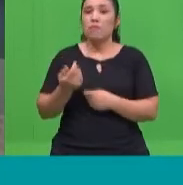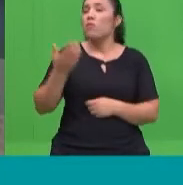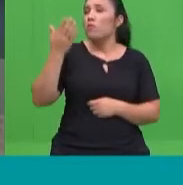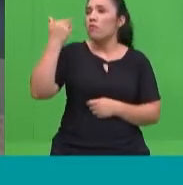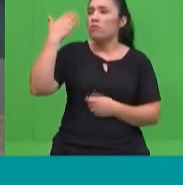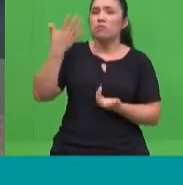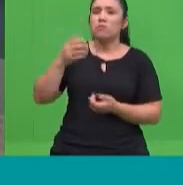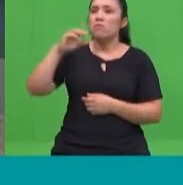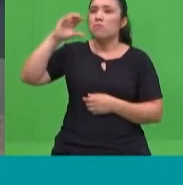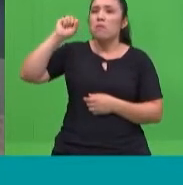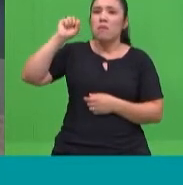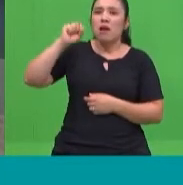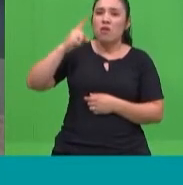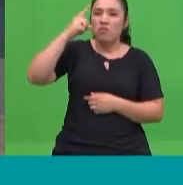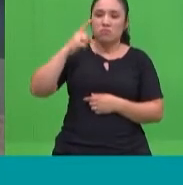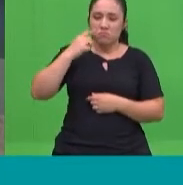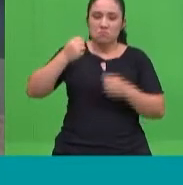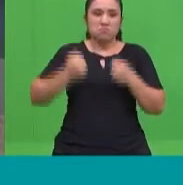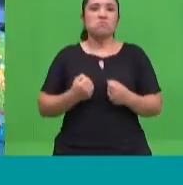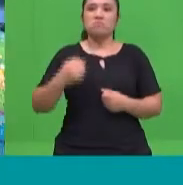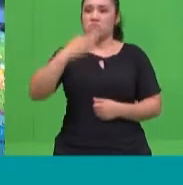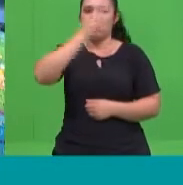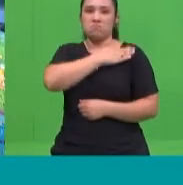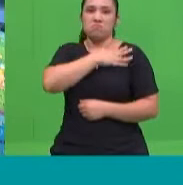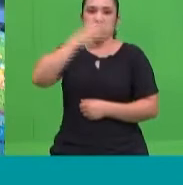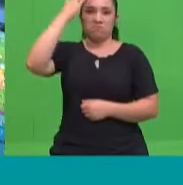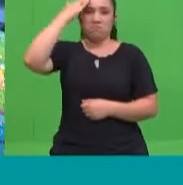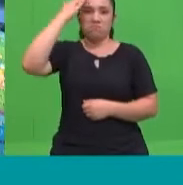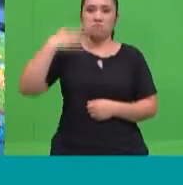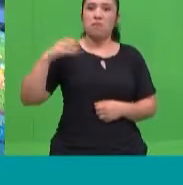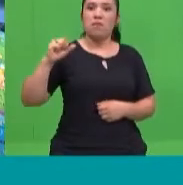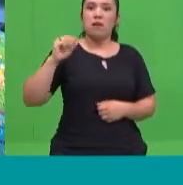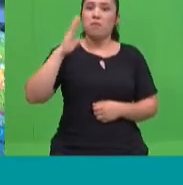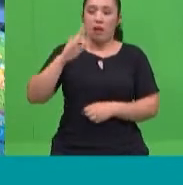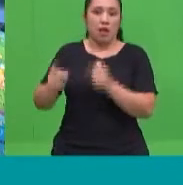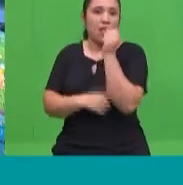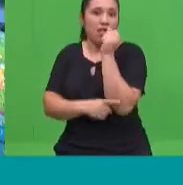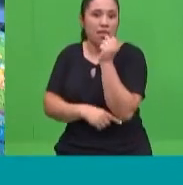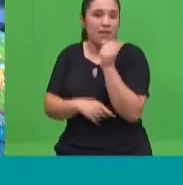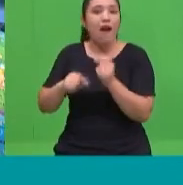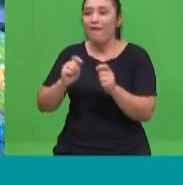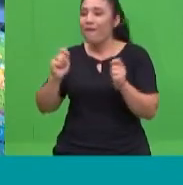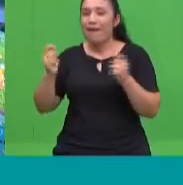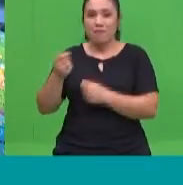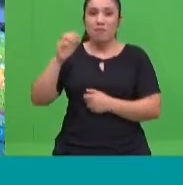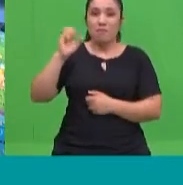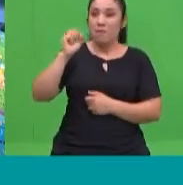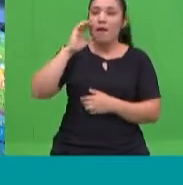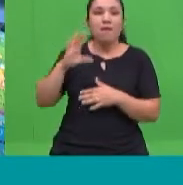crisis mundial, ¿verdad? Es una oportunidad también para que podamos desarrollar